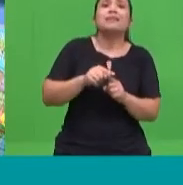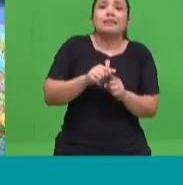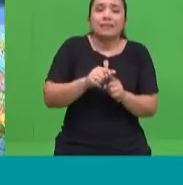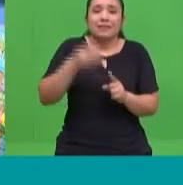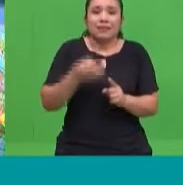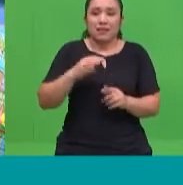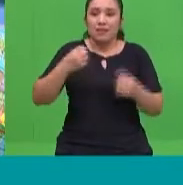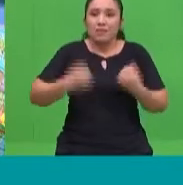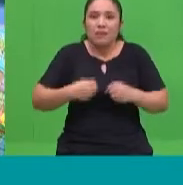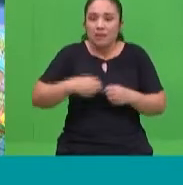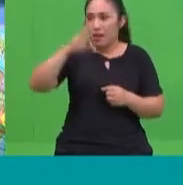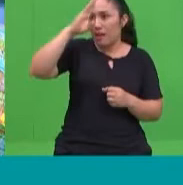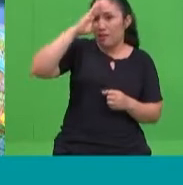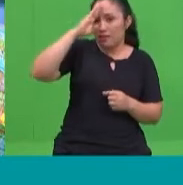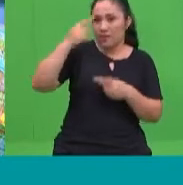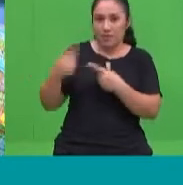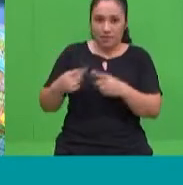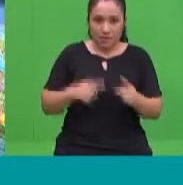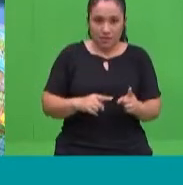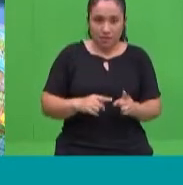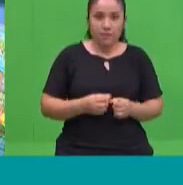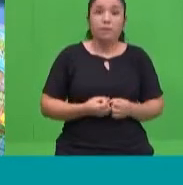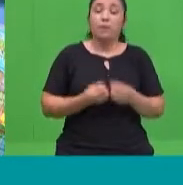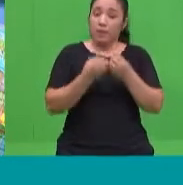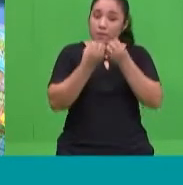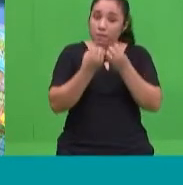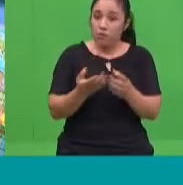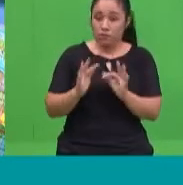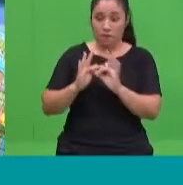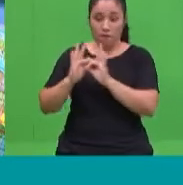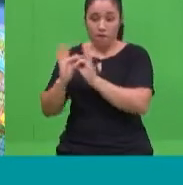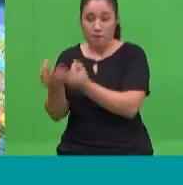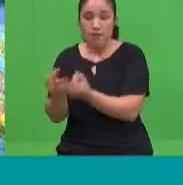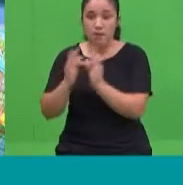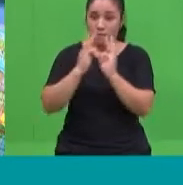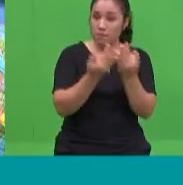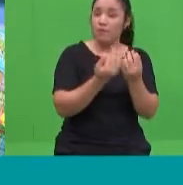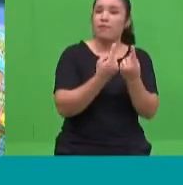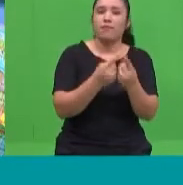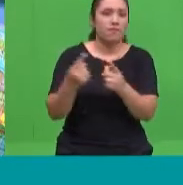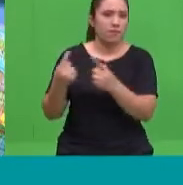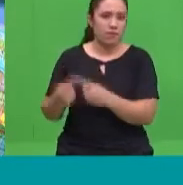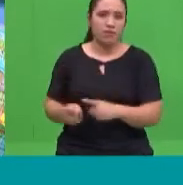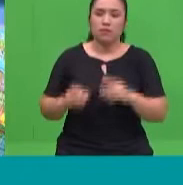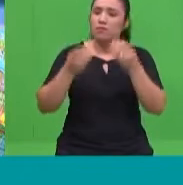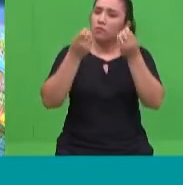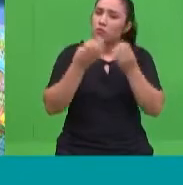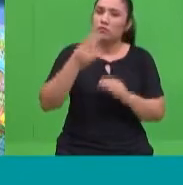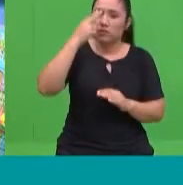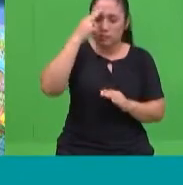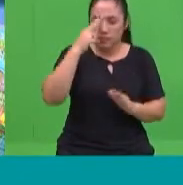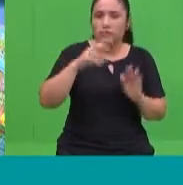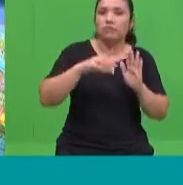esa peculiaridad de cada familia, tenemos que establecer las normas, tenemos que establecer las reglas